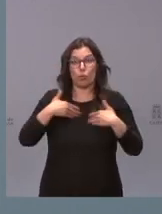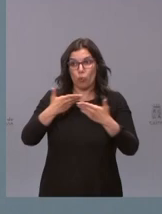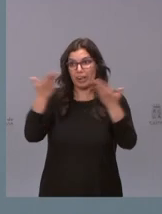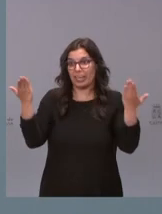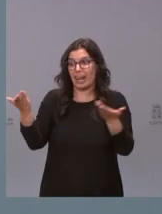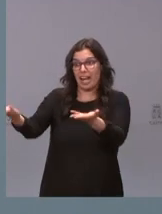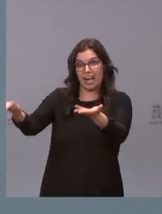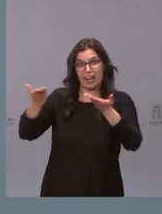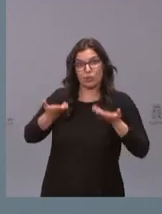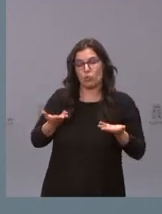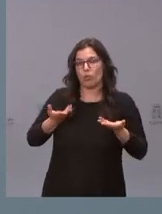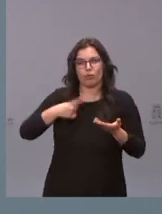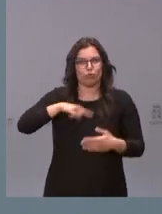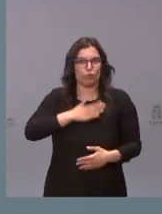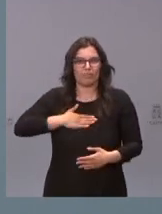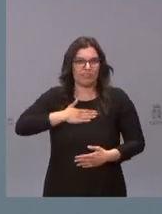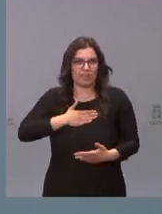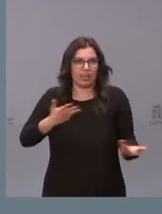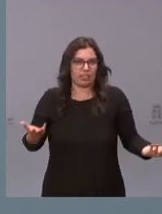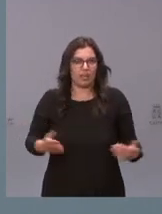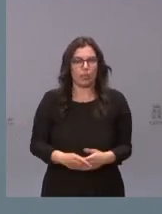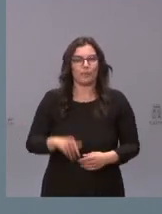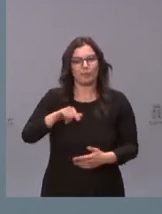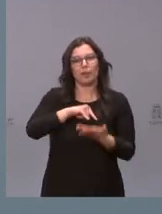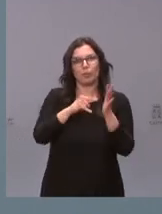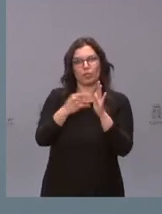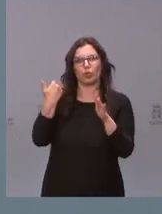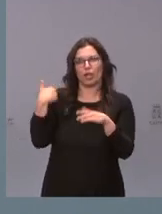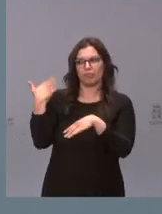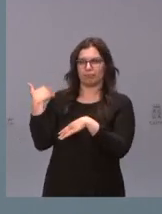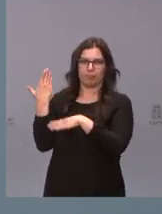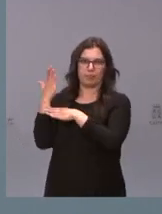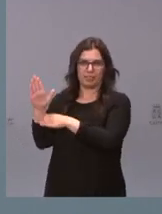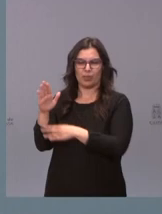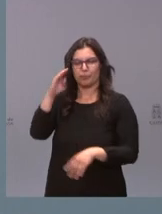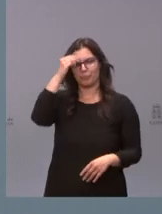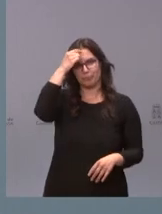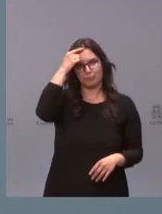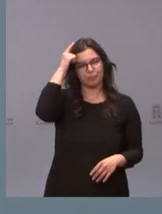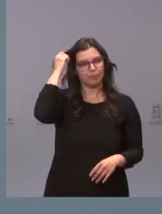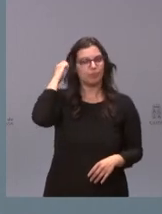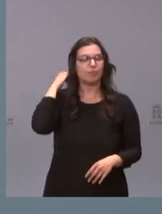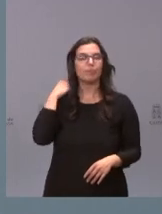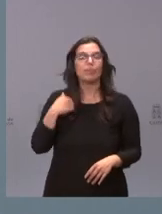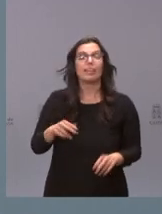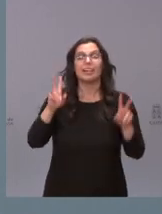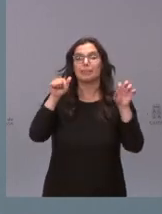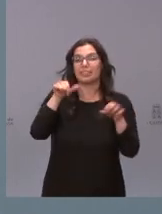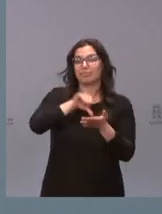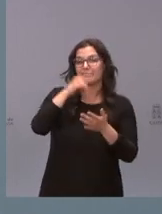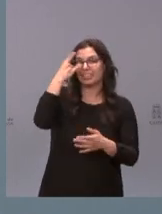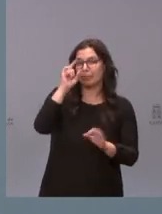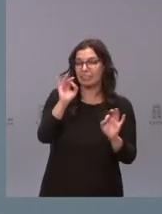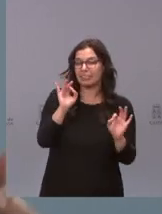recibir ayuda de hecho este proyecto ya se les presentó en su día respecto a Salamanca en particular